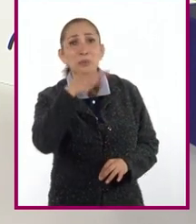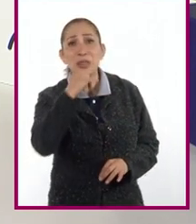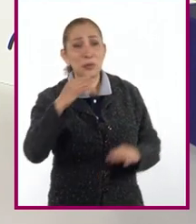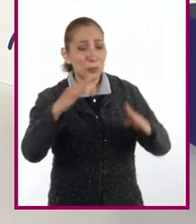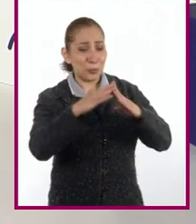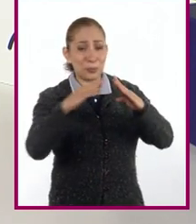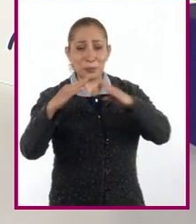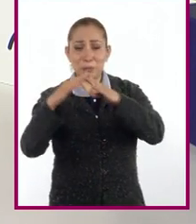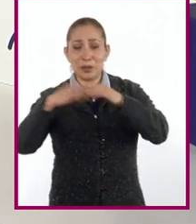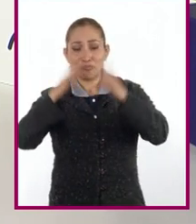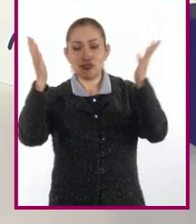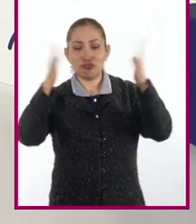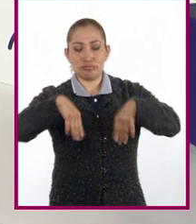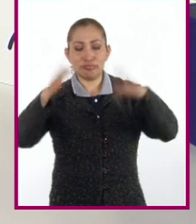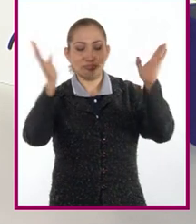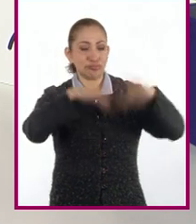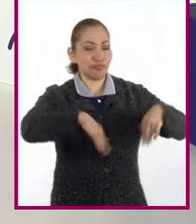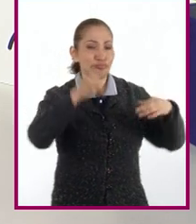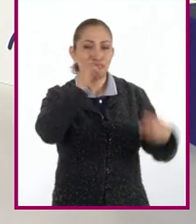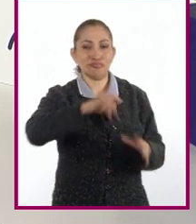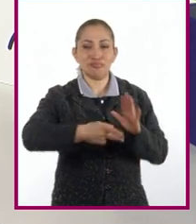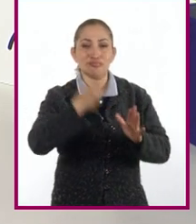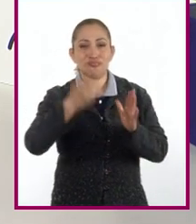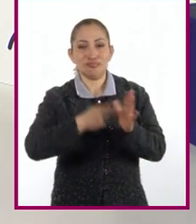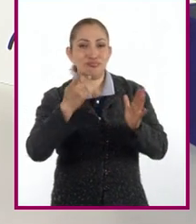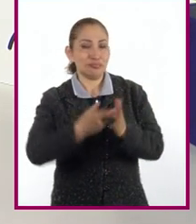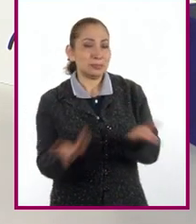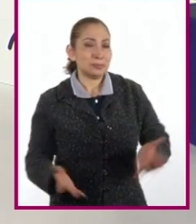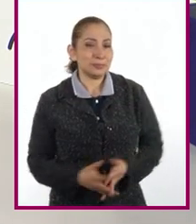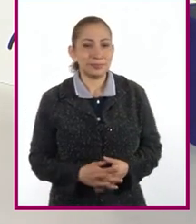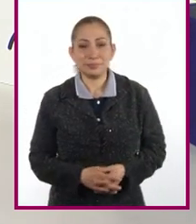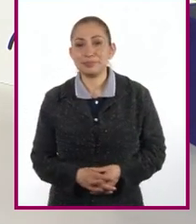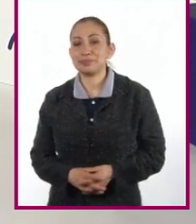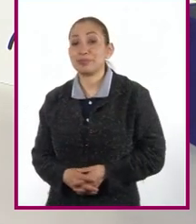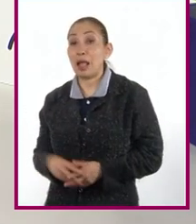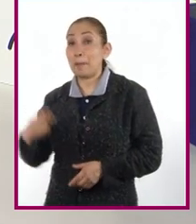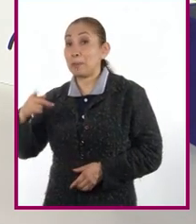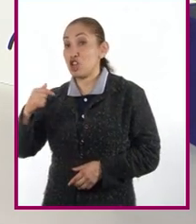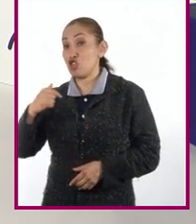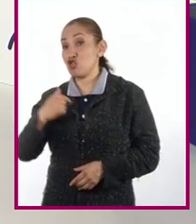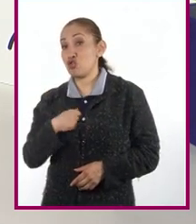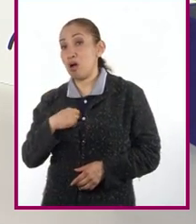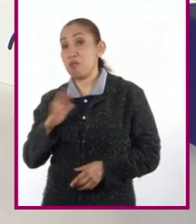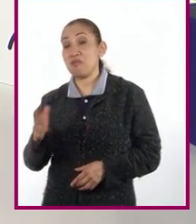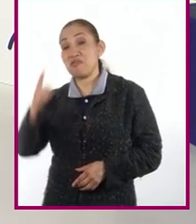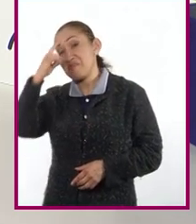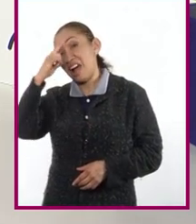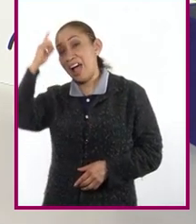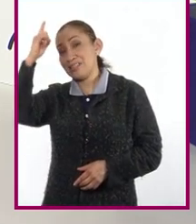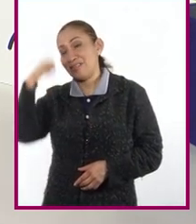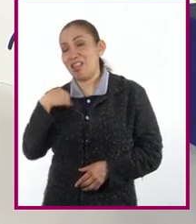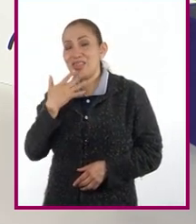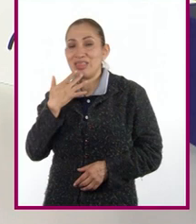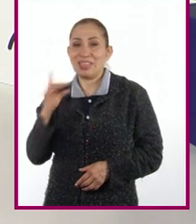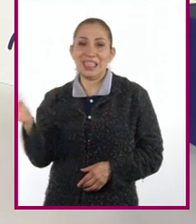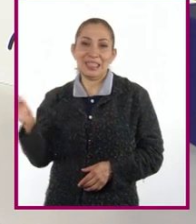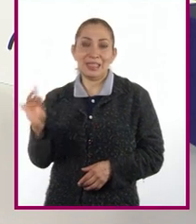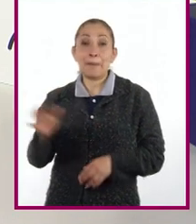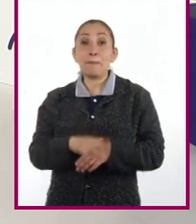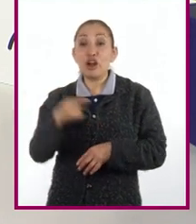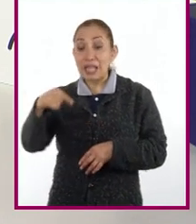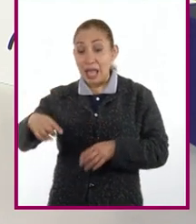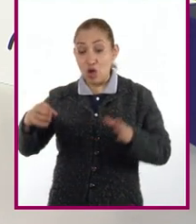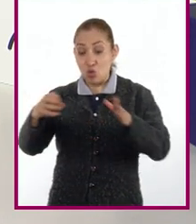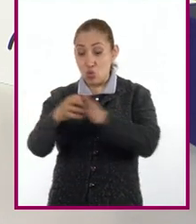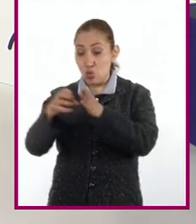apilar y se me caían muy seguido. Lo intenté varias veces. En cambio, a mí me resultó fácil y sencillo, ya que